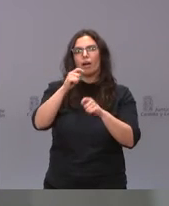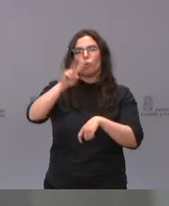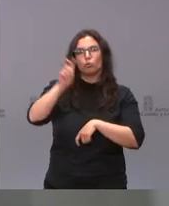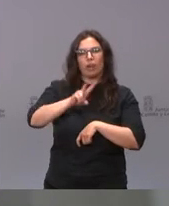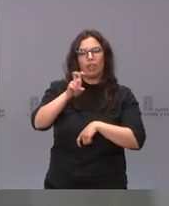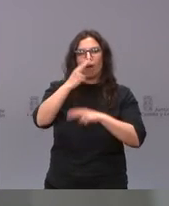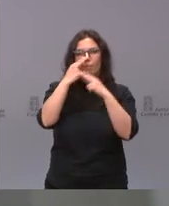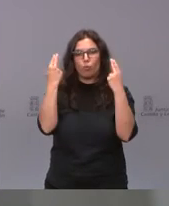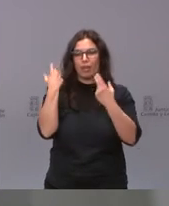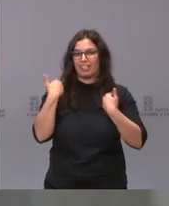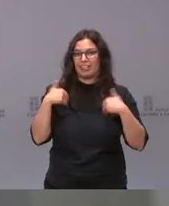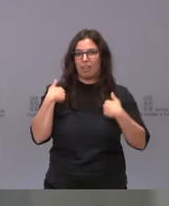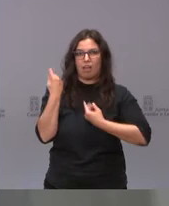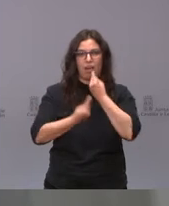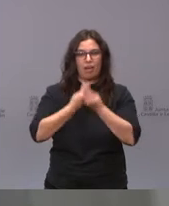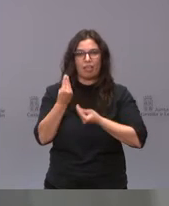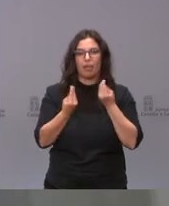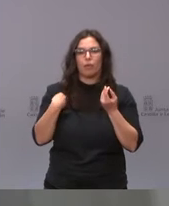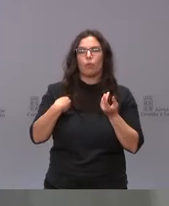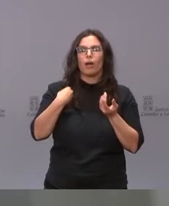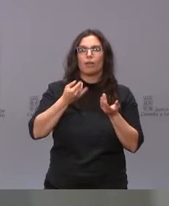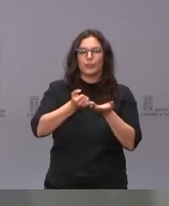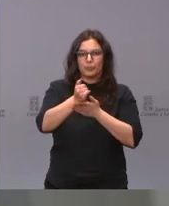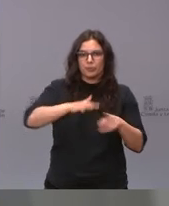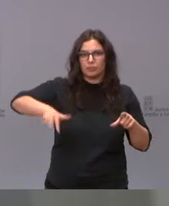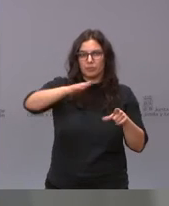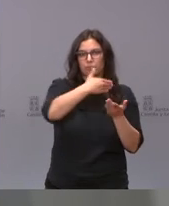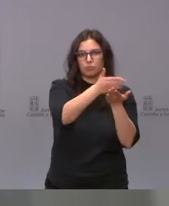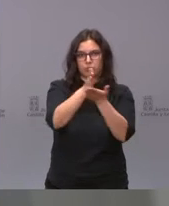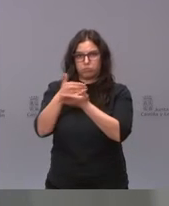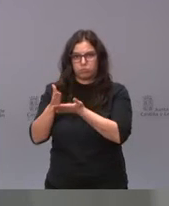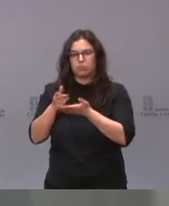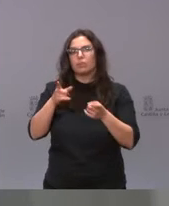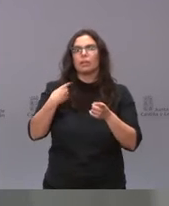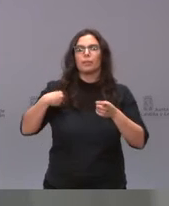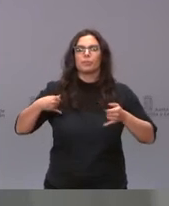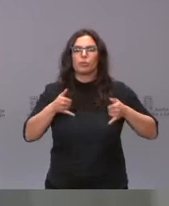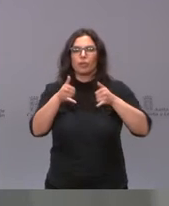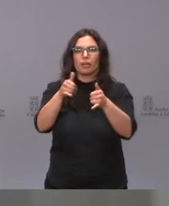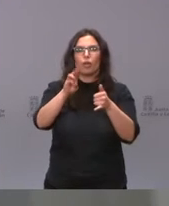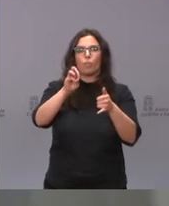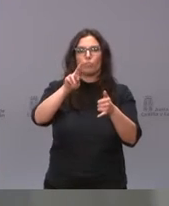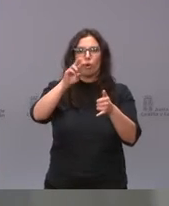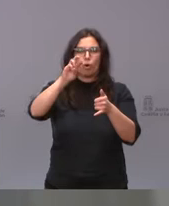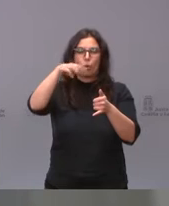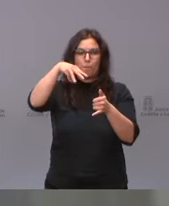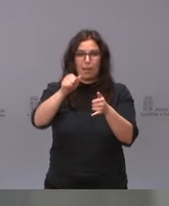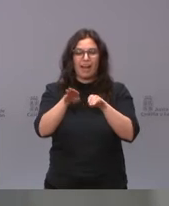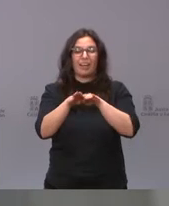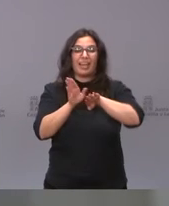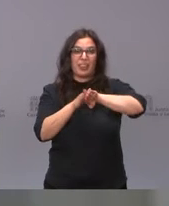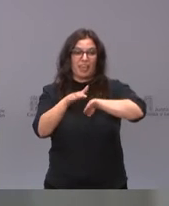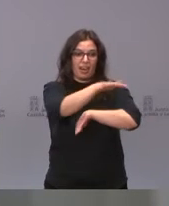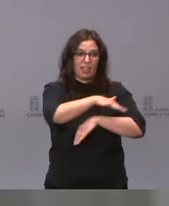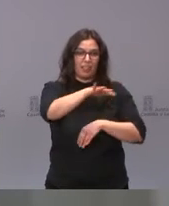urgente ejecución la concentración parcelaria en la zona regable de la margen izquierda del PORMA, en los sectores 2 y 3, donde se van a invertir